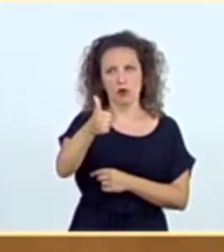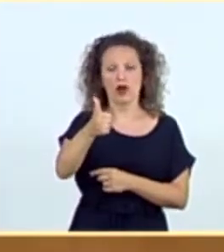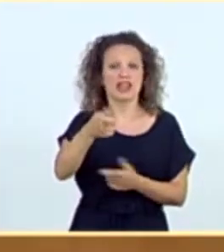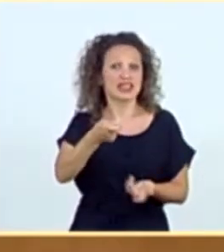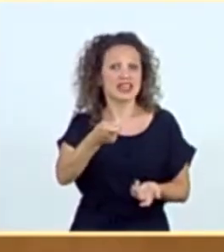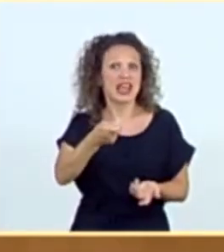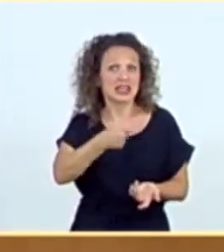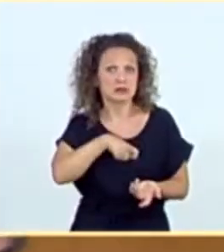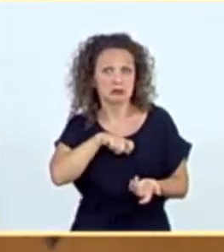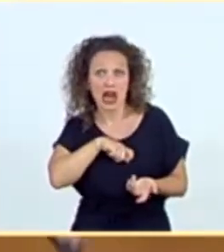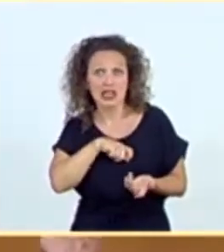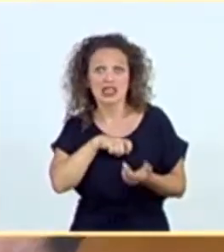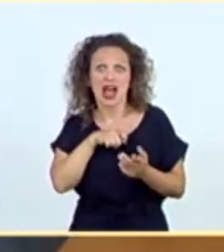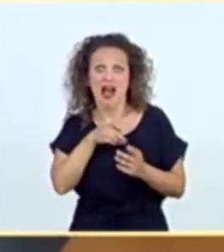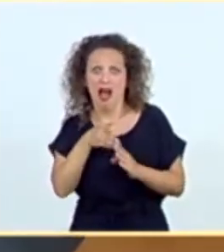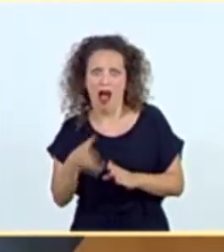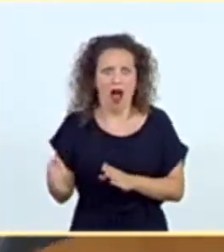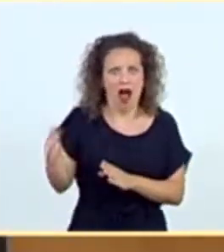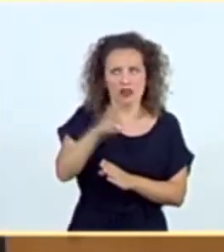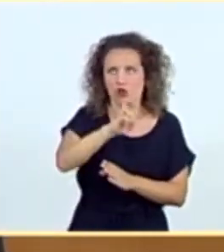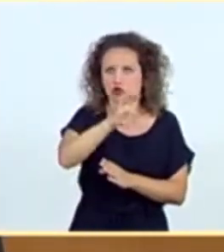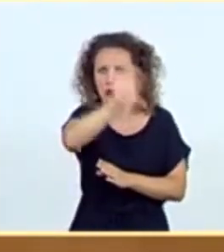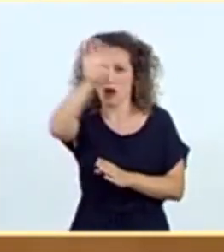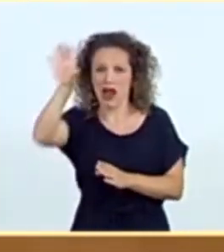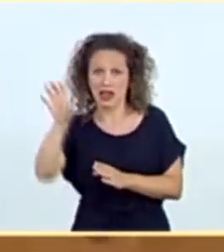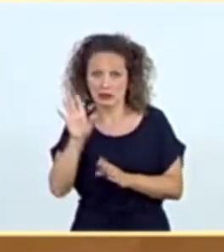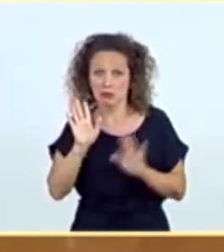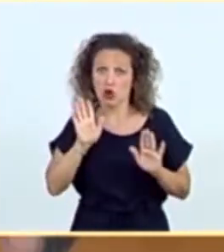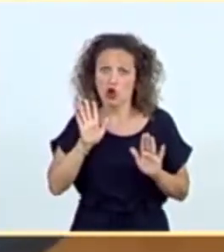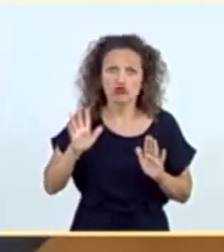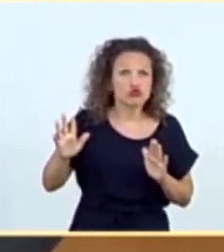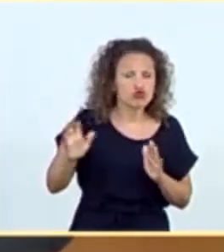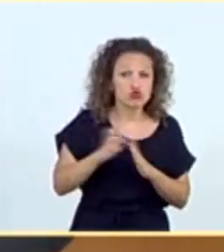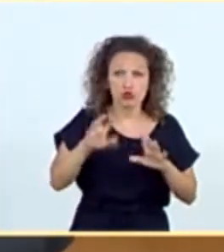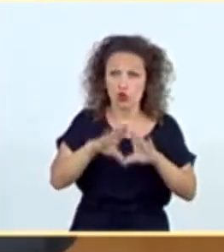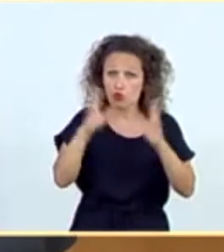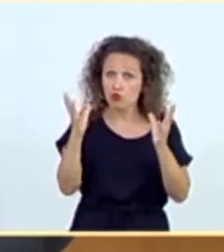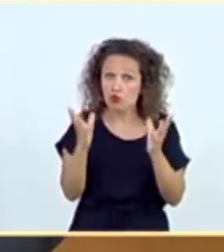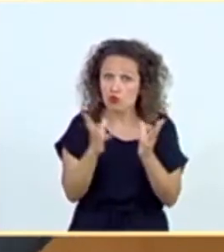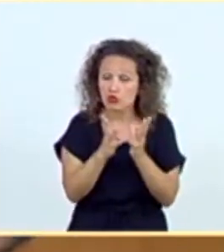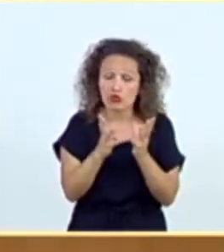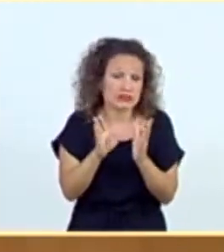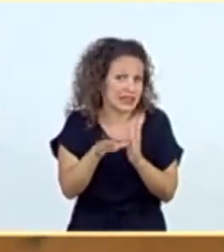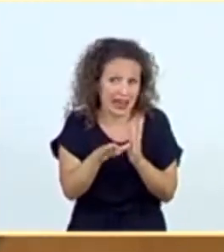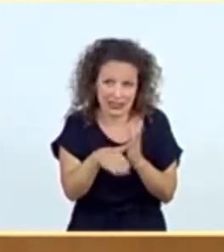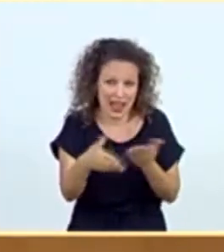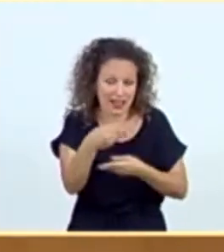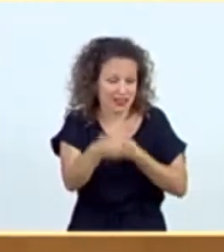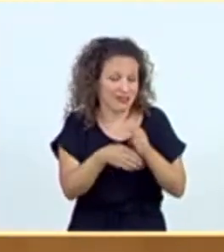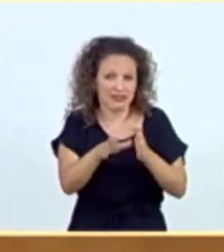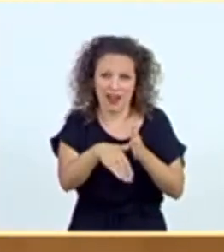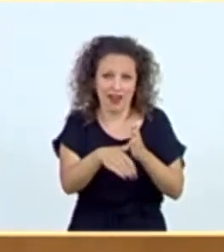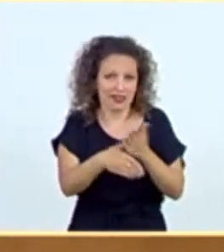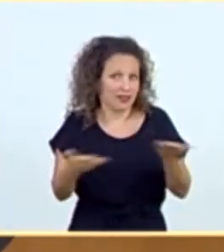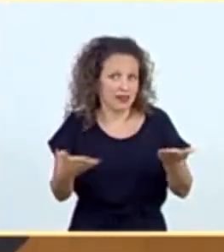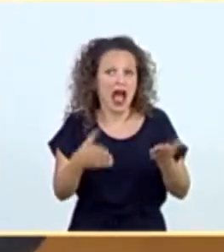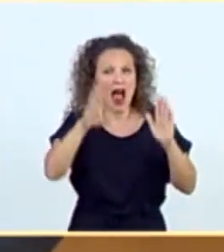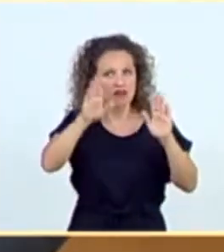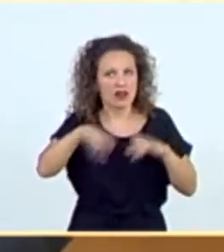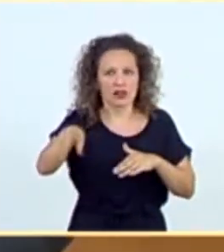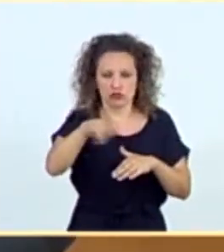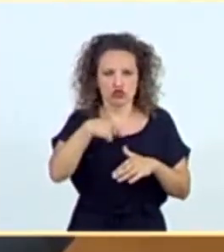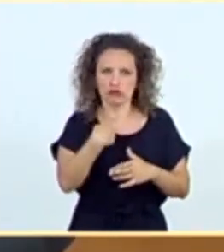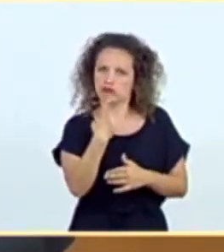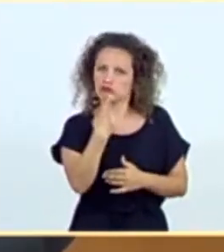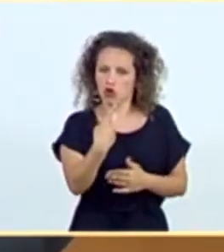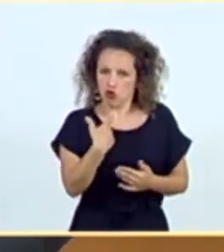antes que otros y todos, efectivamente, todos, todos, todos, todo el mundo llegó tarde a esto. Esto es una gran lección de humildad